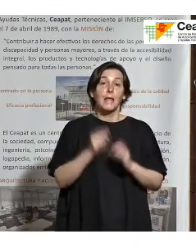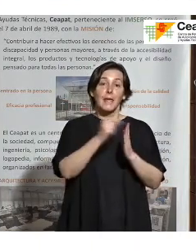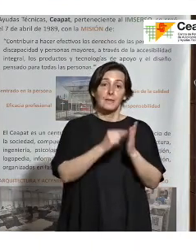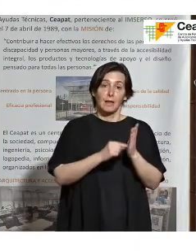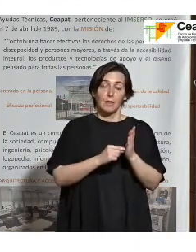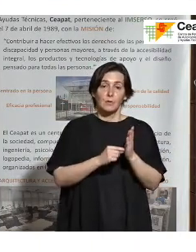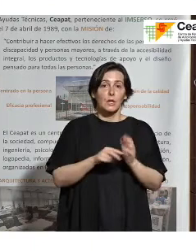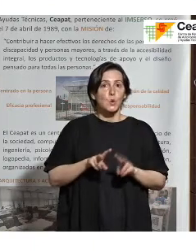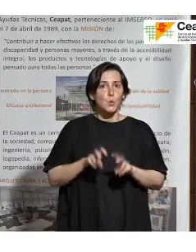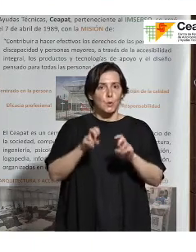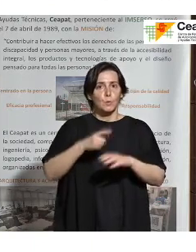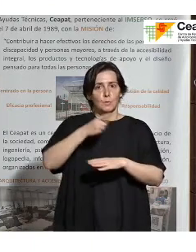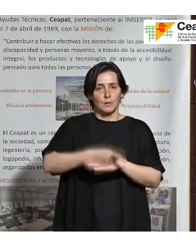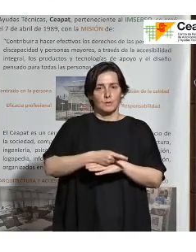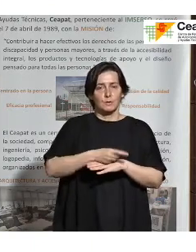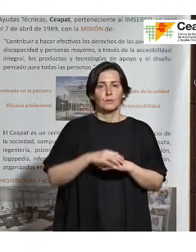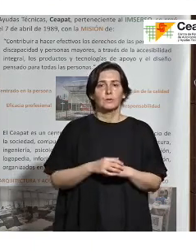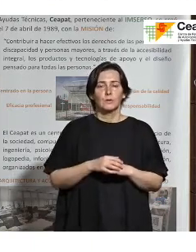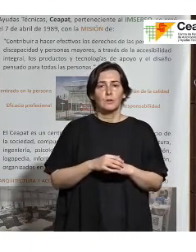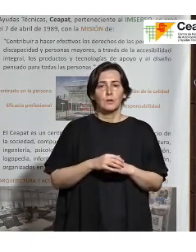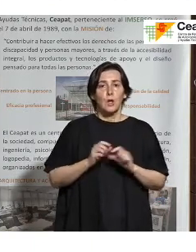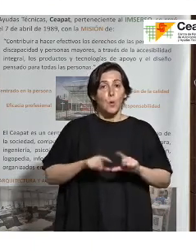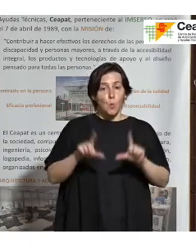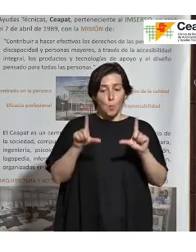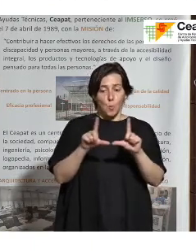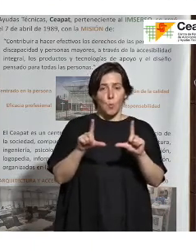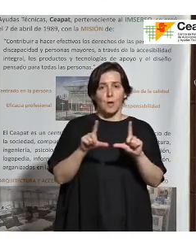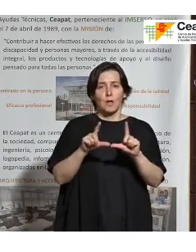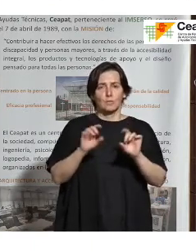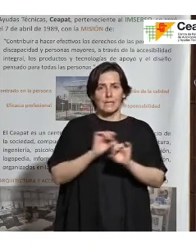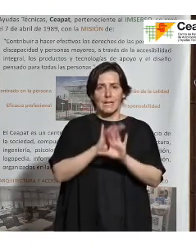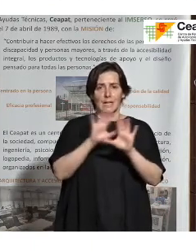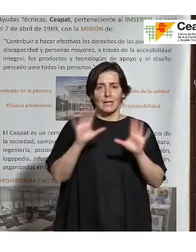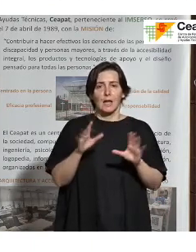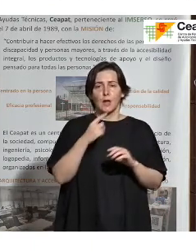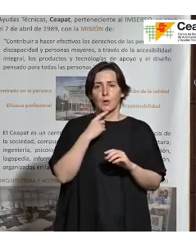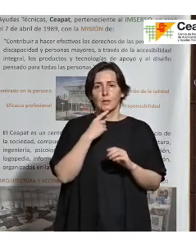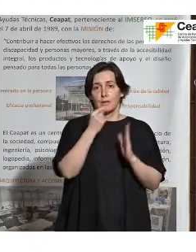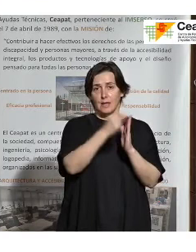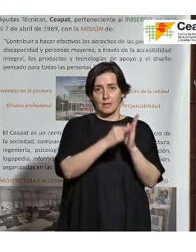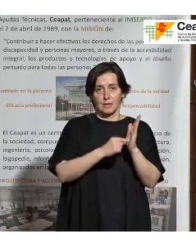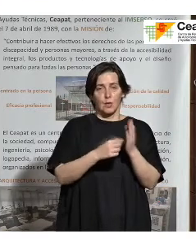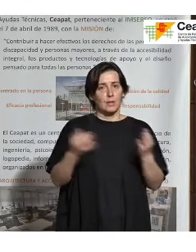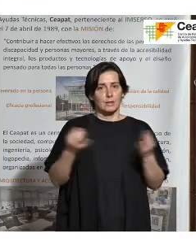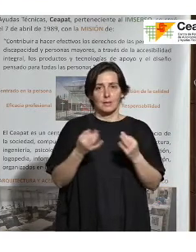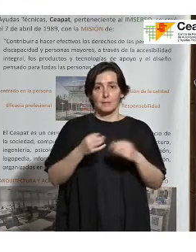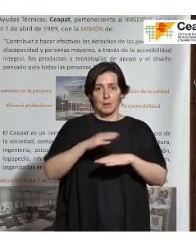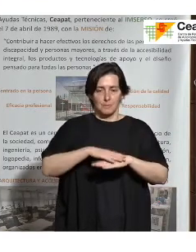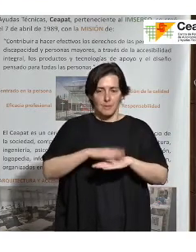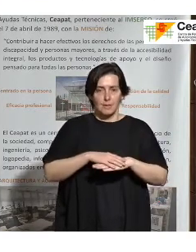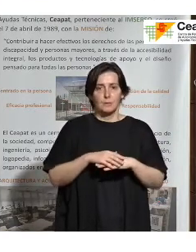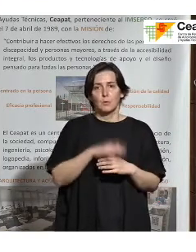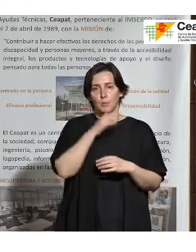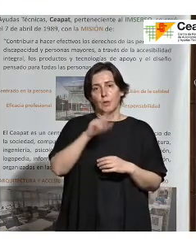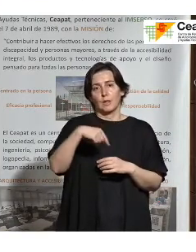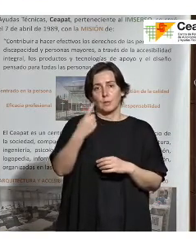obligatorios. Aparece un cuadro muy clarito en el que vienen todos los indicadores que se tienen que tener. Los mínimos, claro, porque luego tú